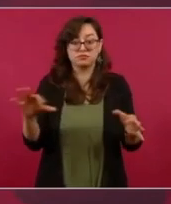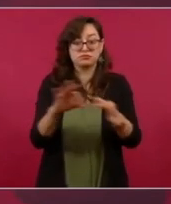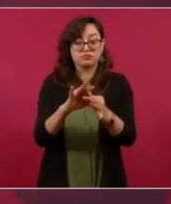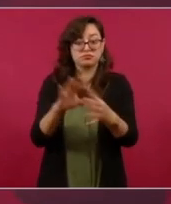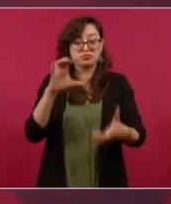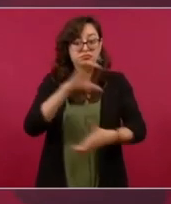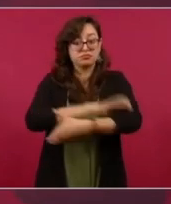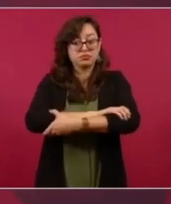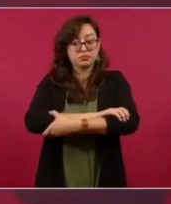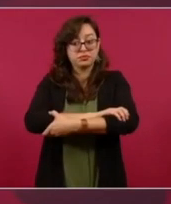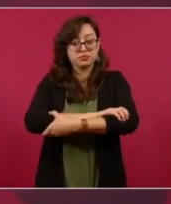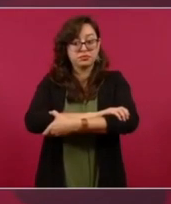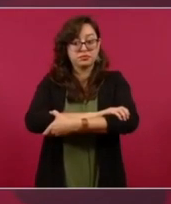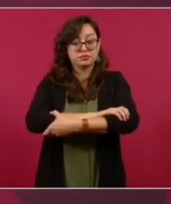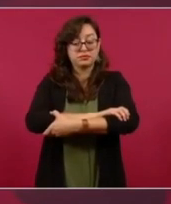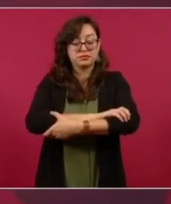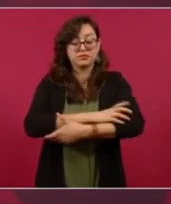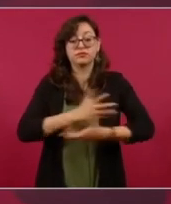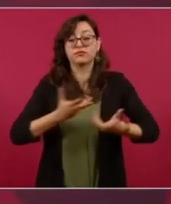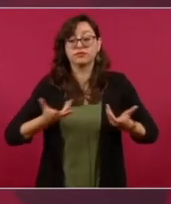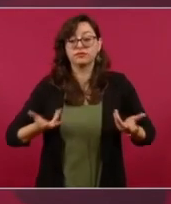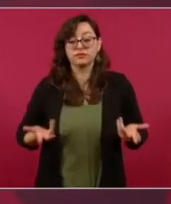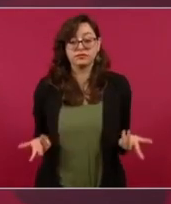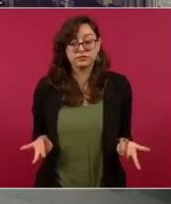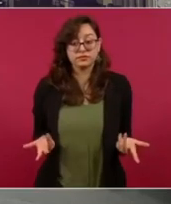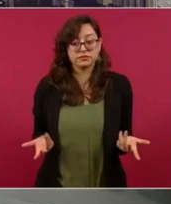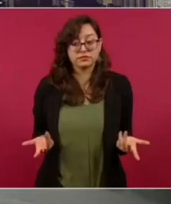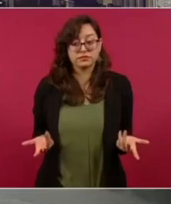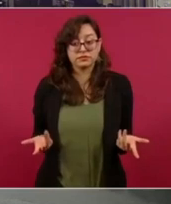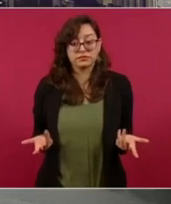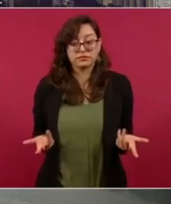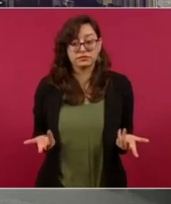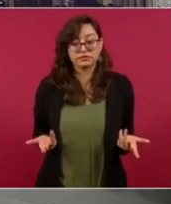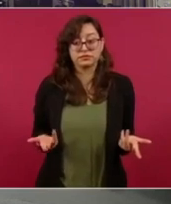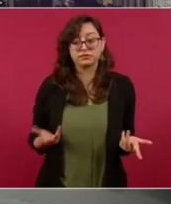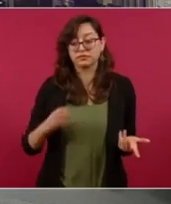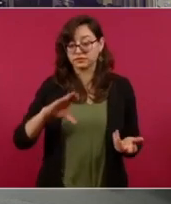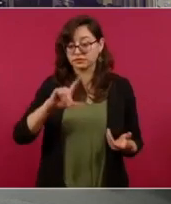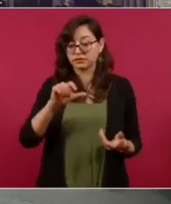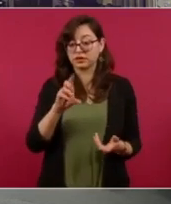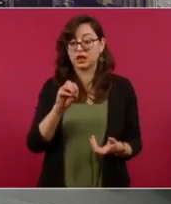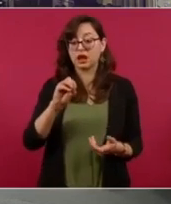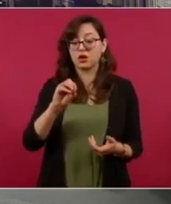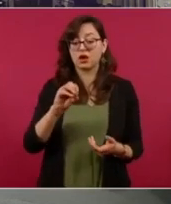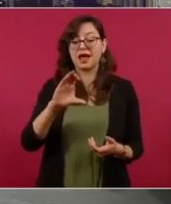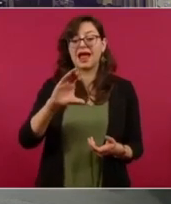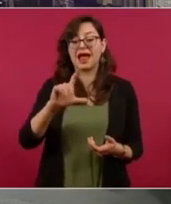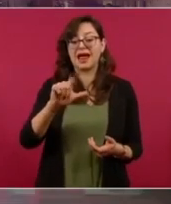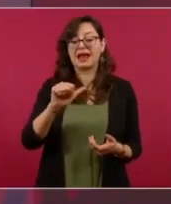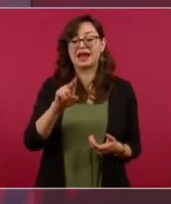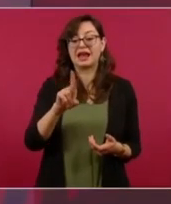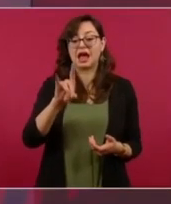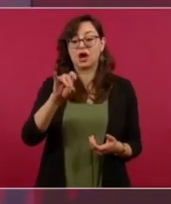y con Claudio X González pero